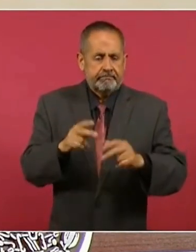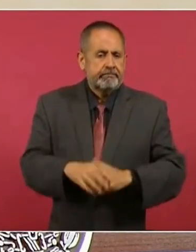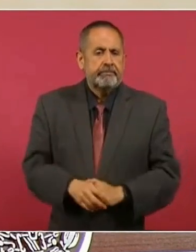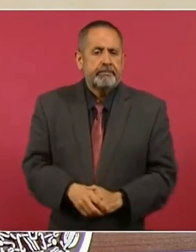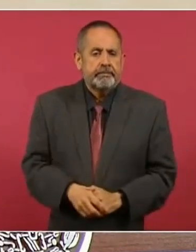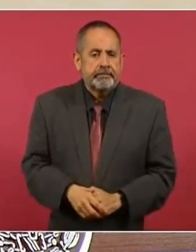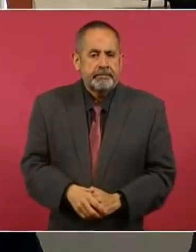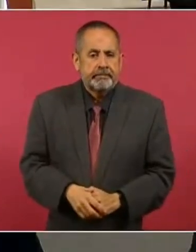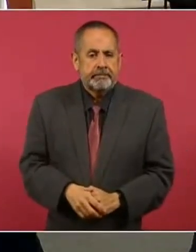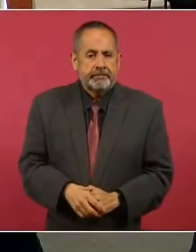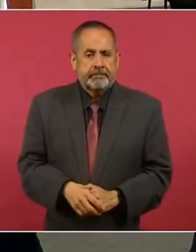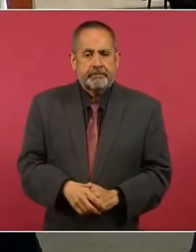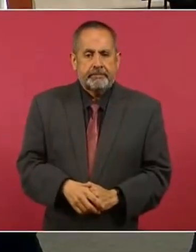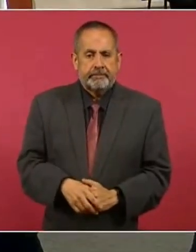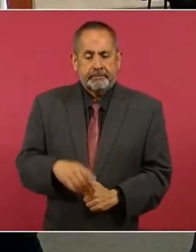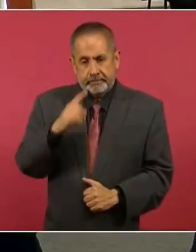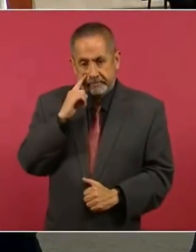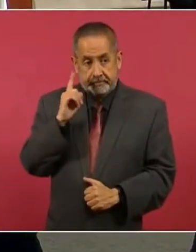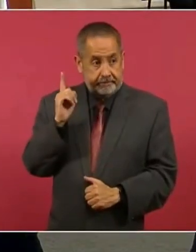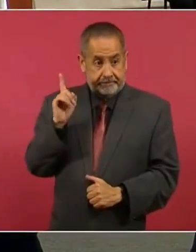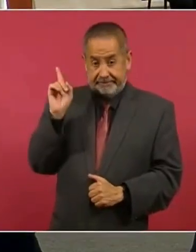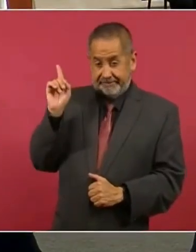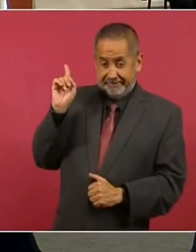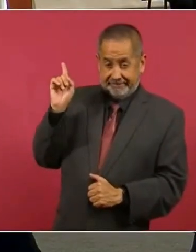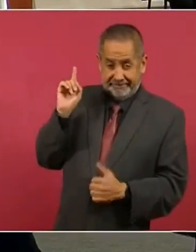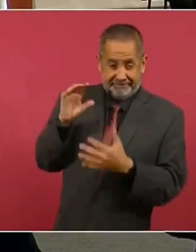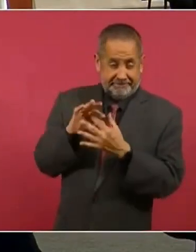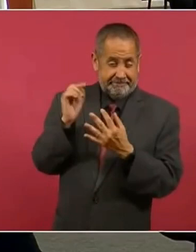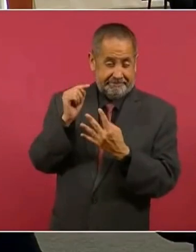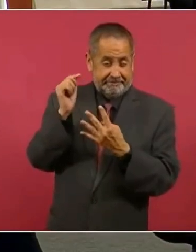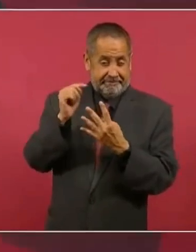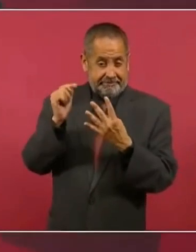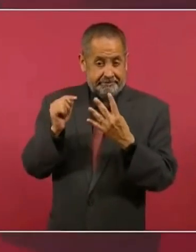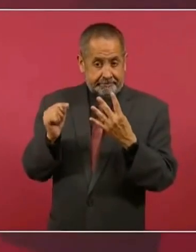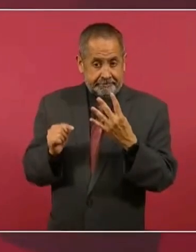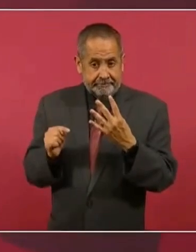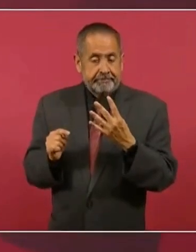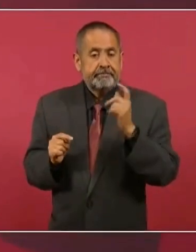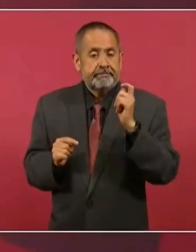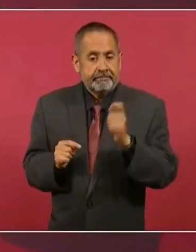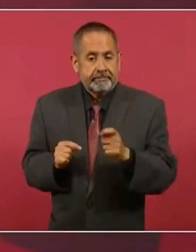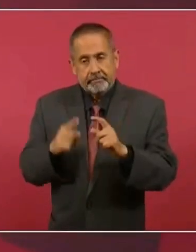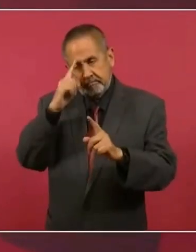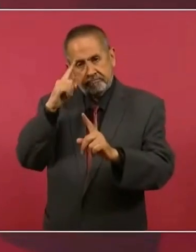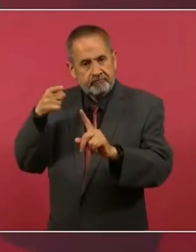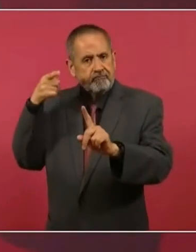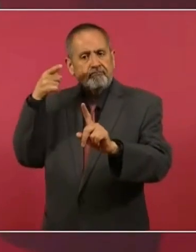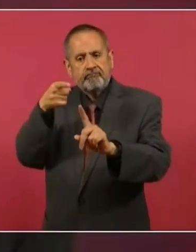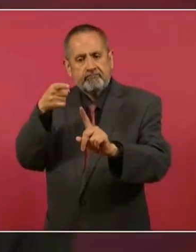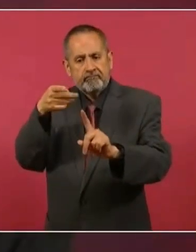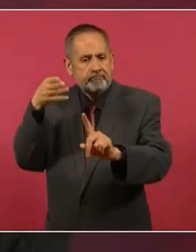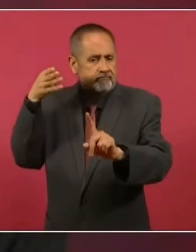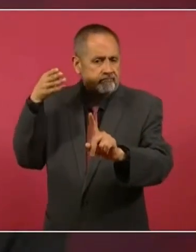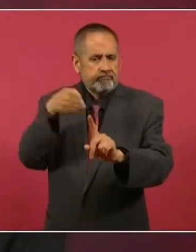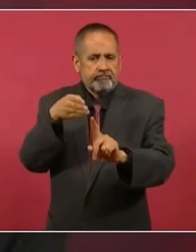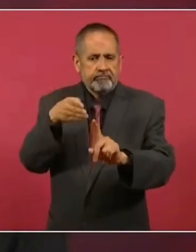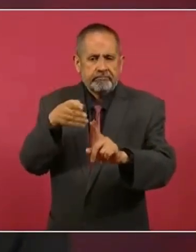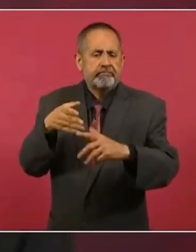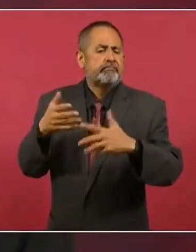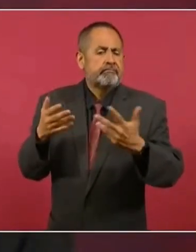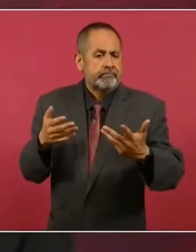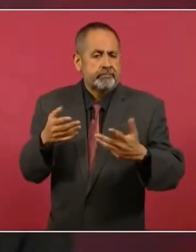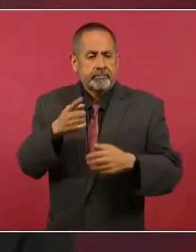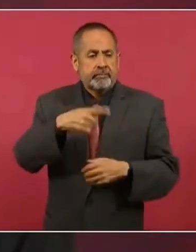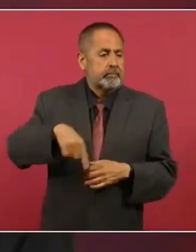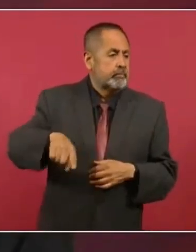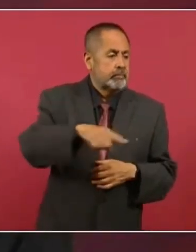Porque todo esto tiene un propósito, que